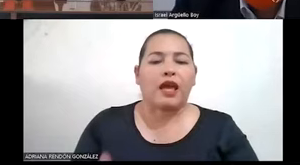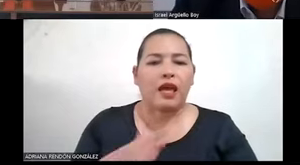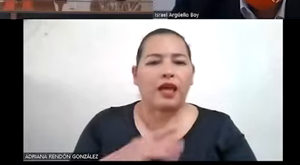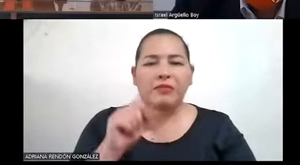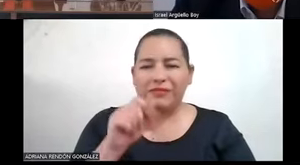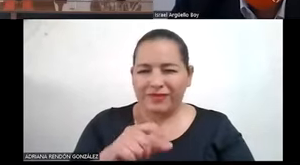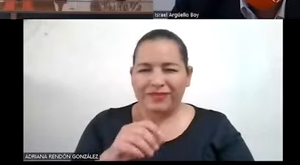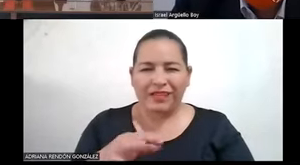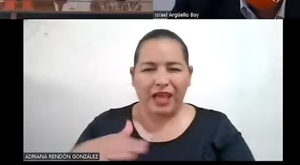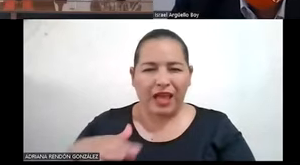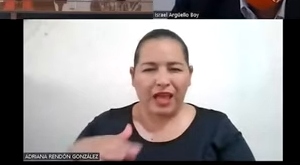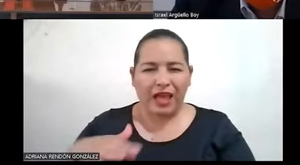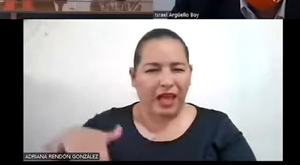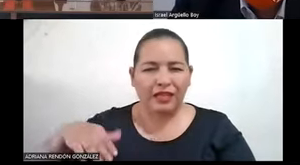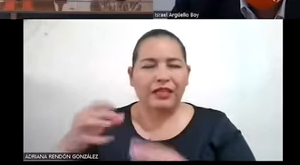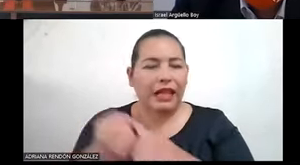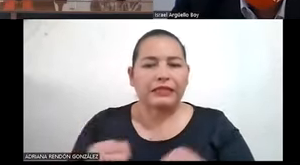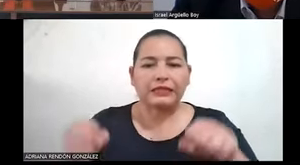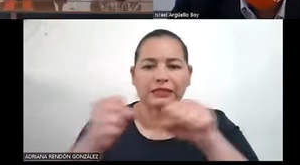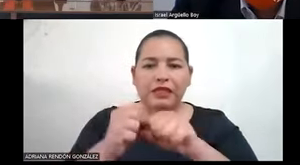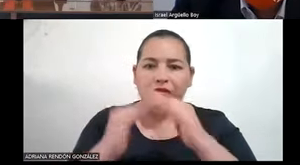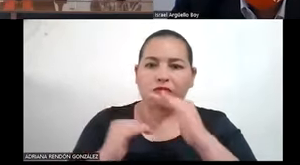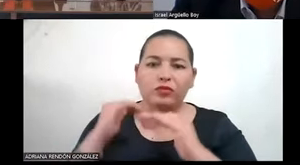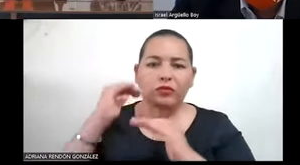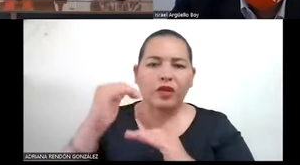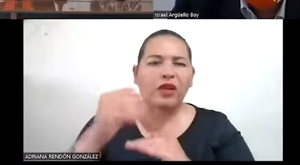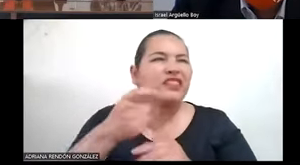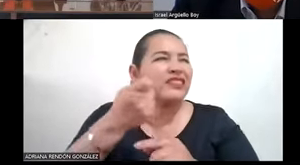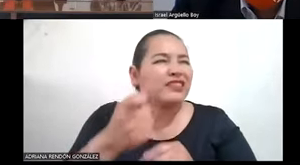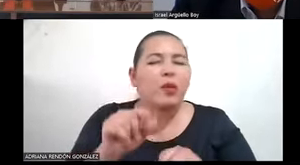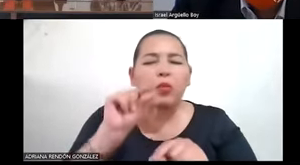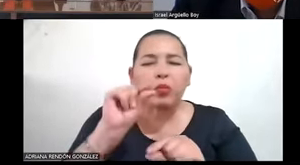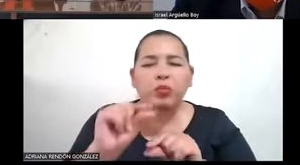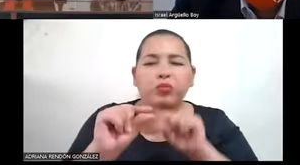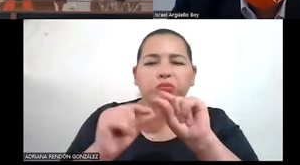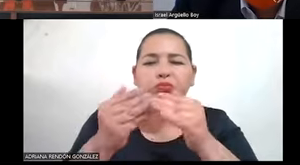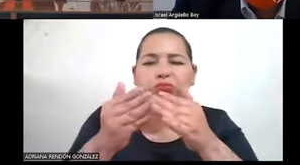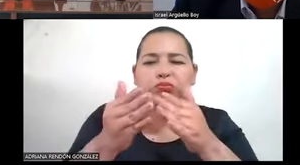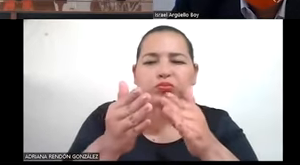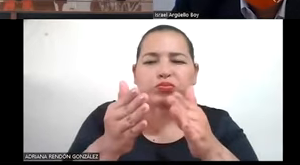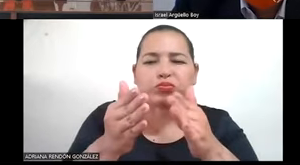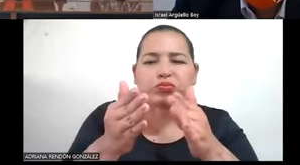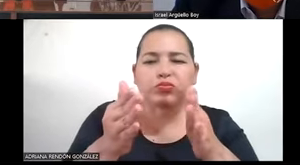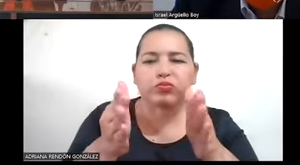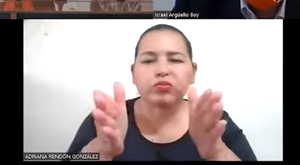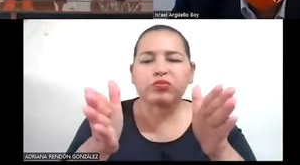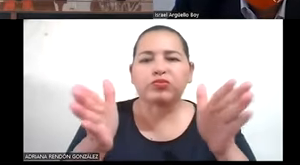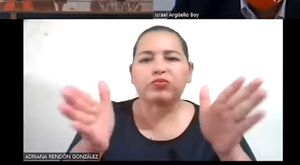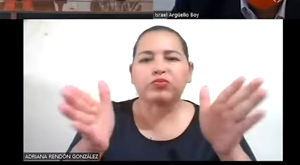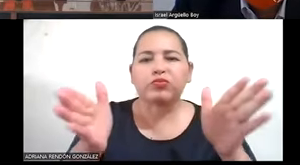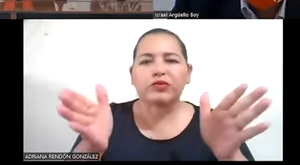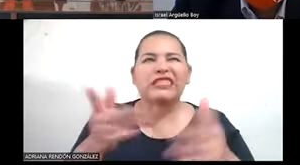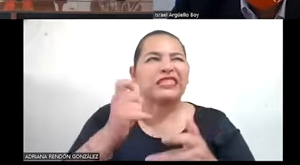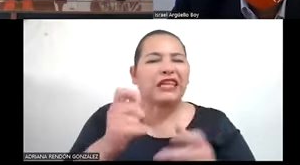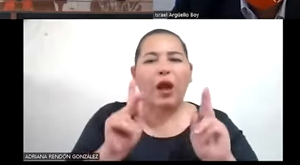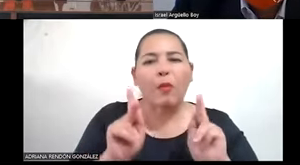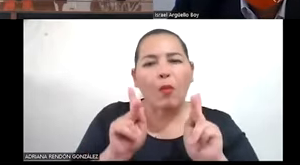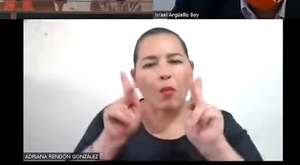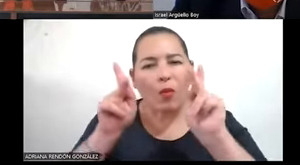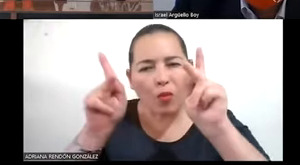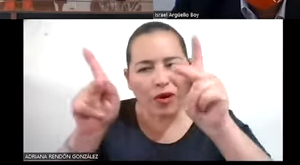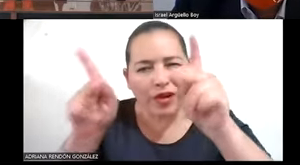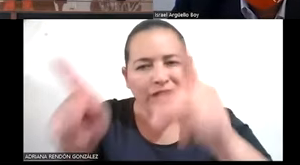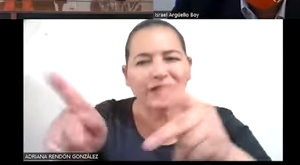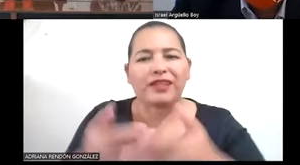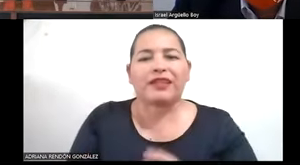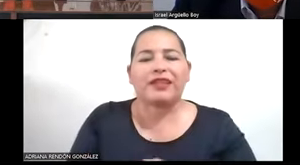Y es así como se van abriendo los caminos, se van creando los puentes poco a poco para